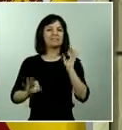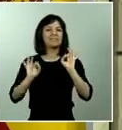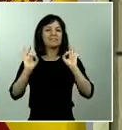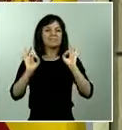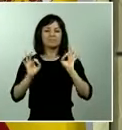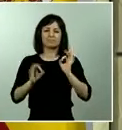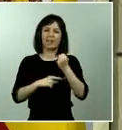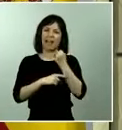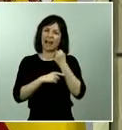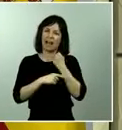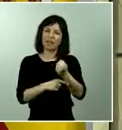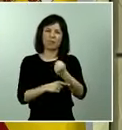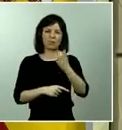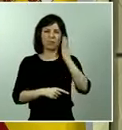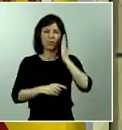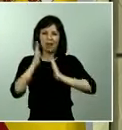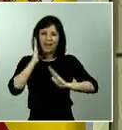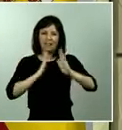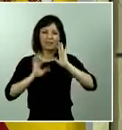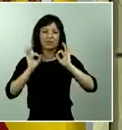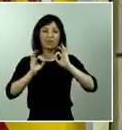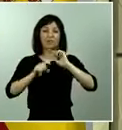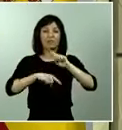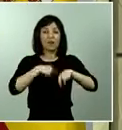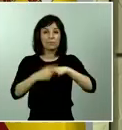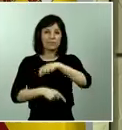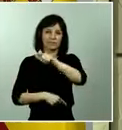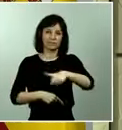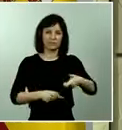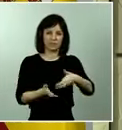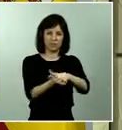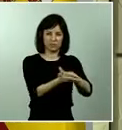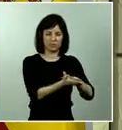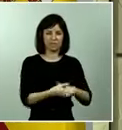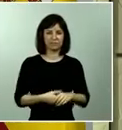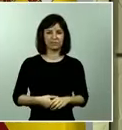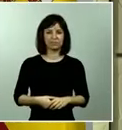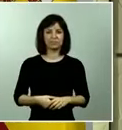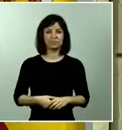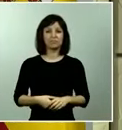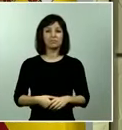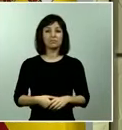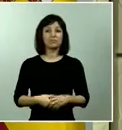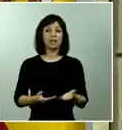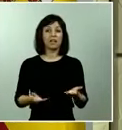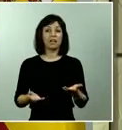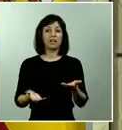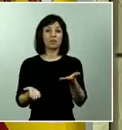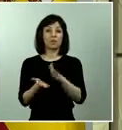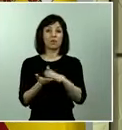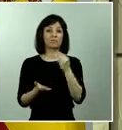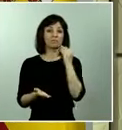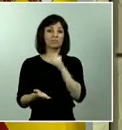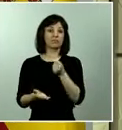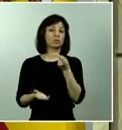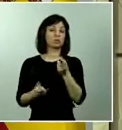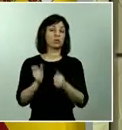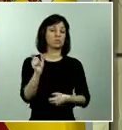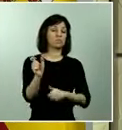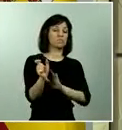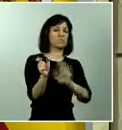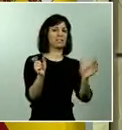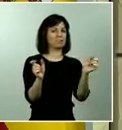el cariño a las familias de los fallecidos. No son un número más, pesar de que aquí salgamos dando datos, no son números.